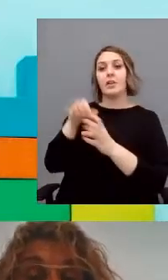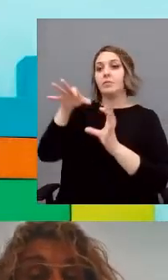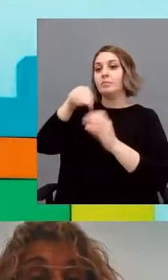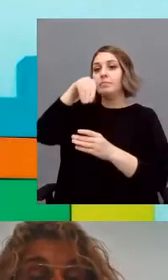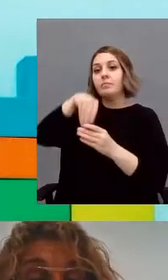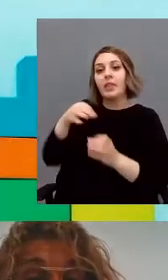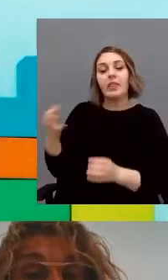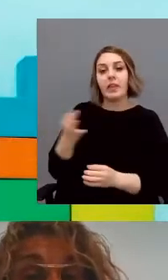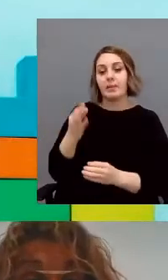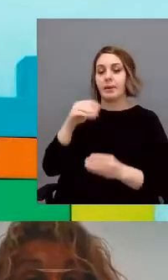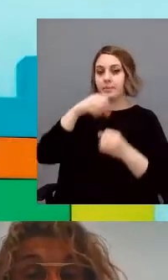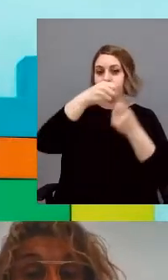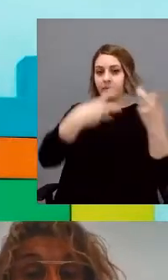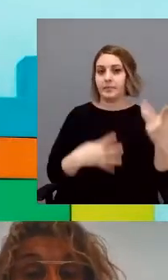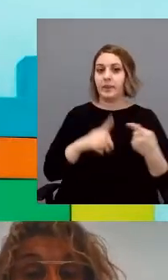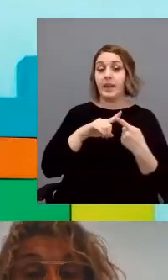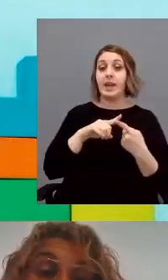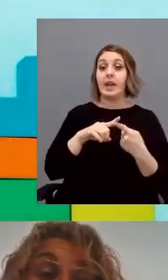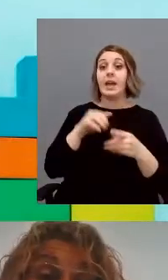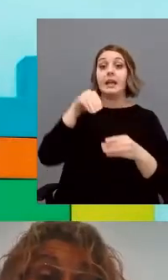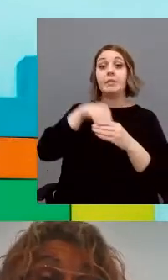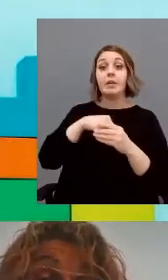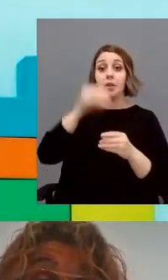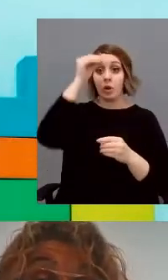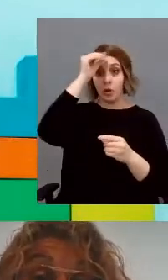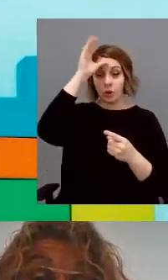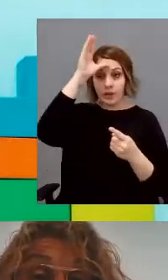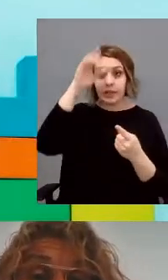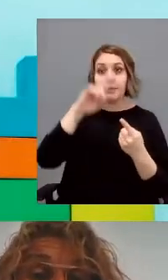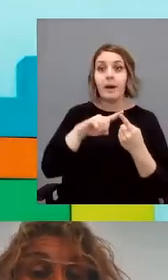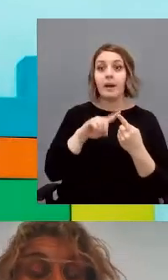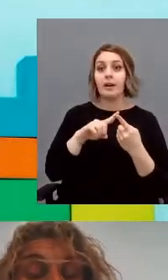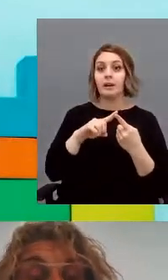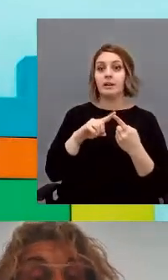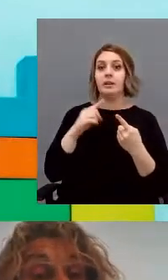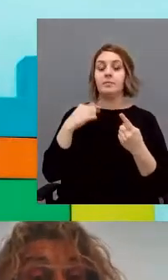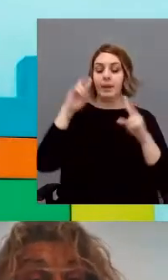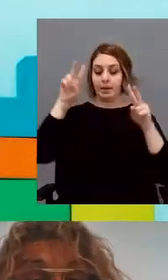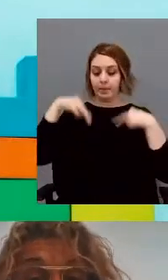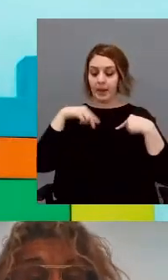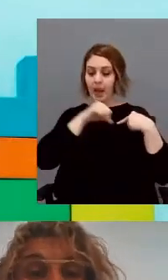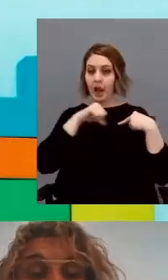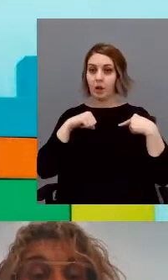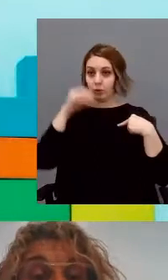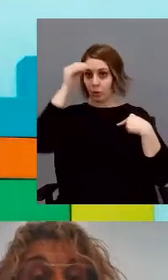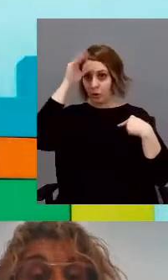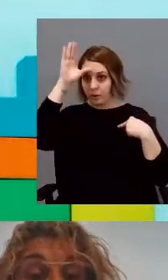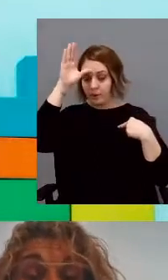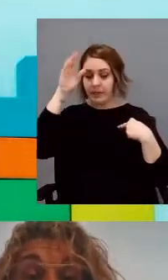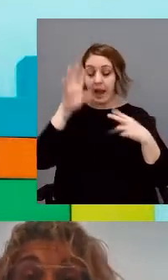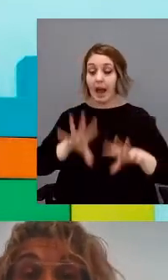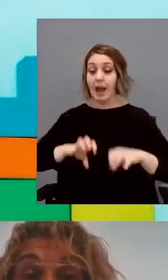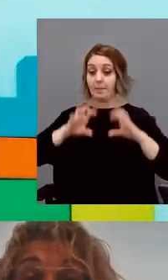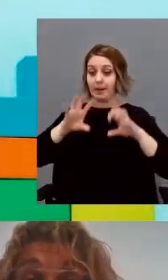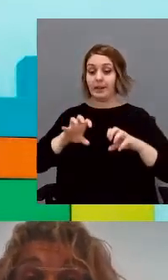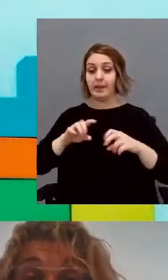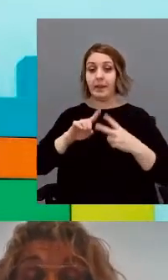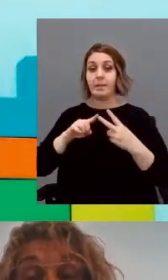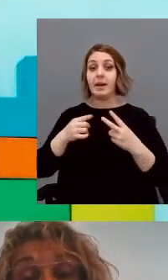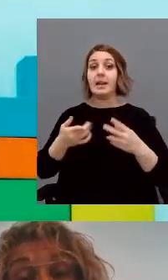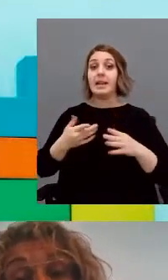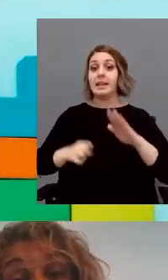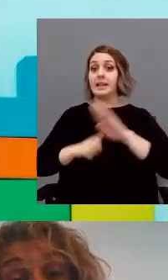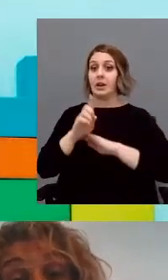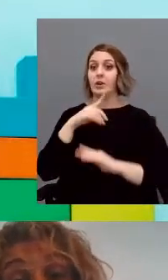que englobar una intervención cognitiva que favorezca el autoconocimiento y un aprendizaje y favorezca el